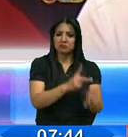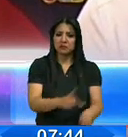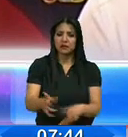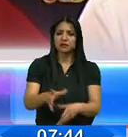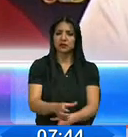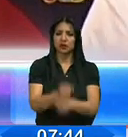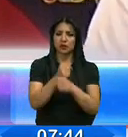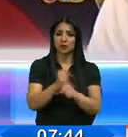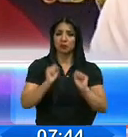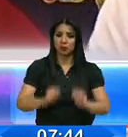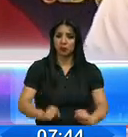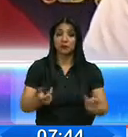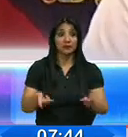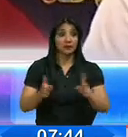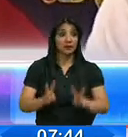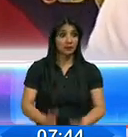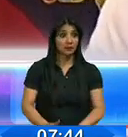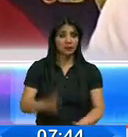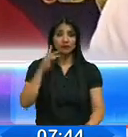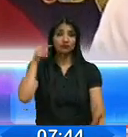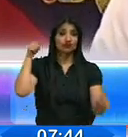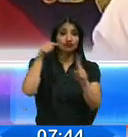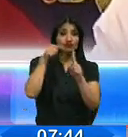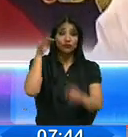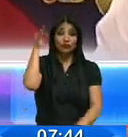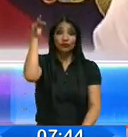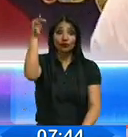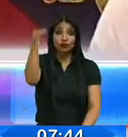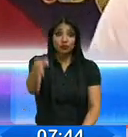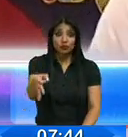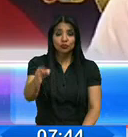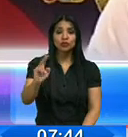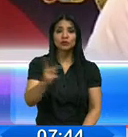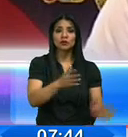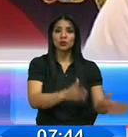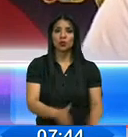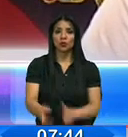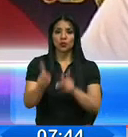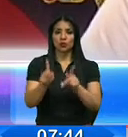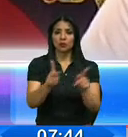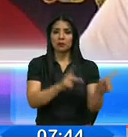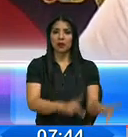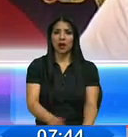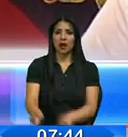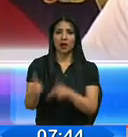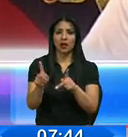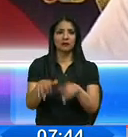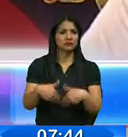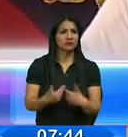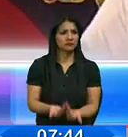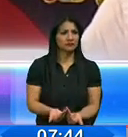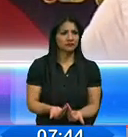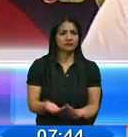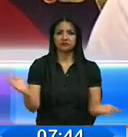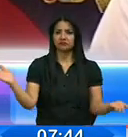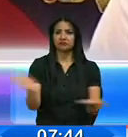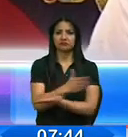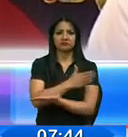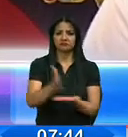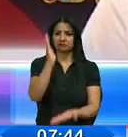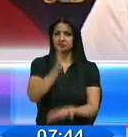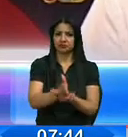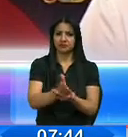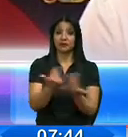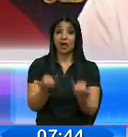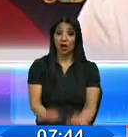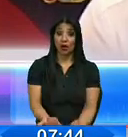ya lo tuviéramos. Inclusive ya estamos proyectando una posible segunda etapa, que es la etapa de supresión y erradicación. En este momento